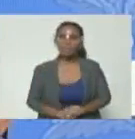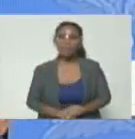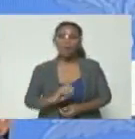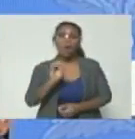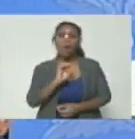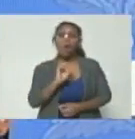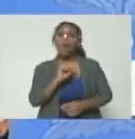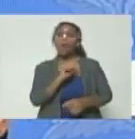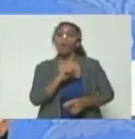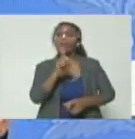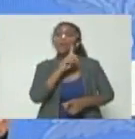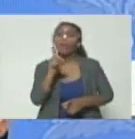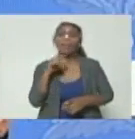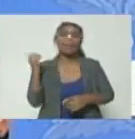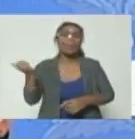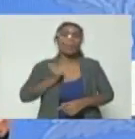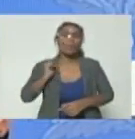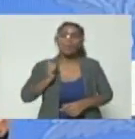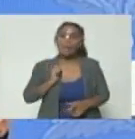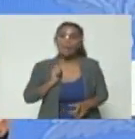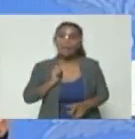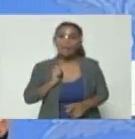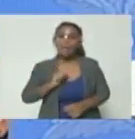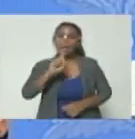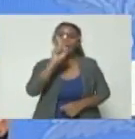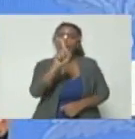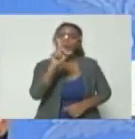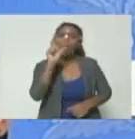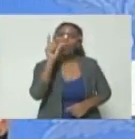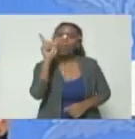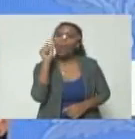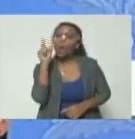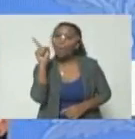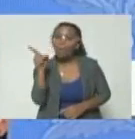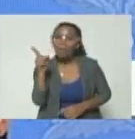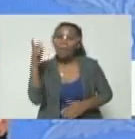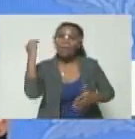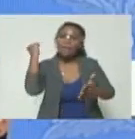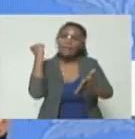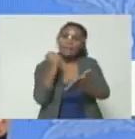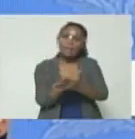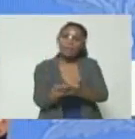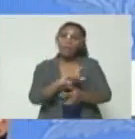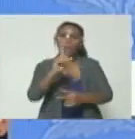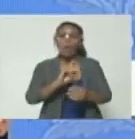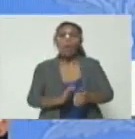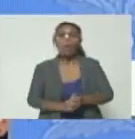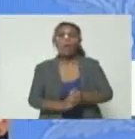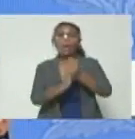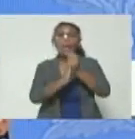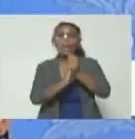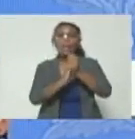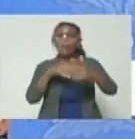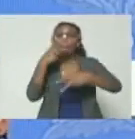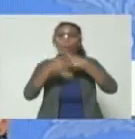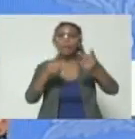Perico de los Palotes, es un homicida, no es un dirigente político.